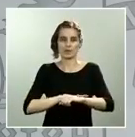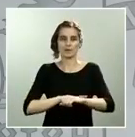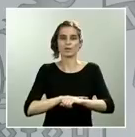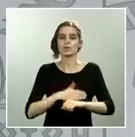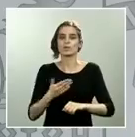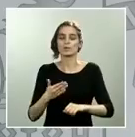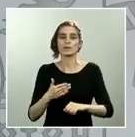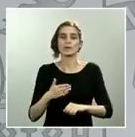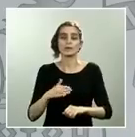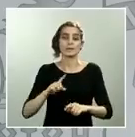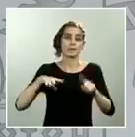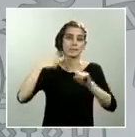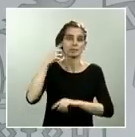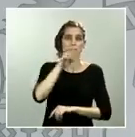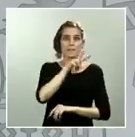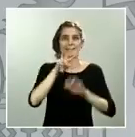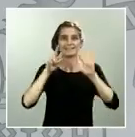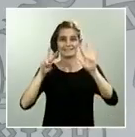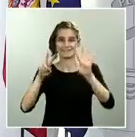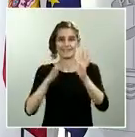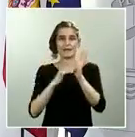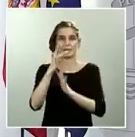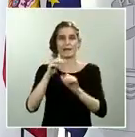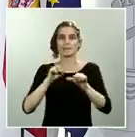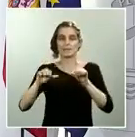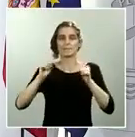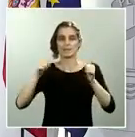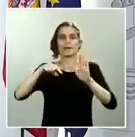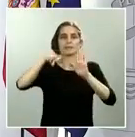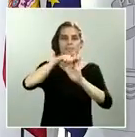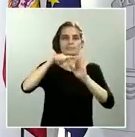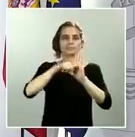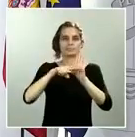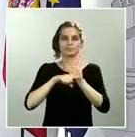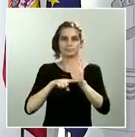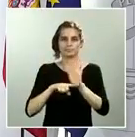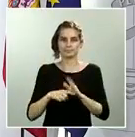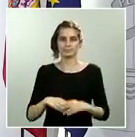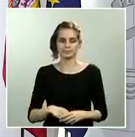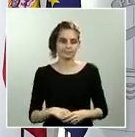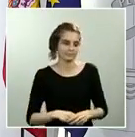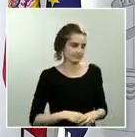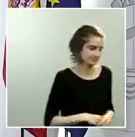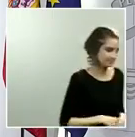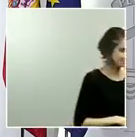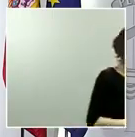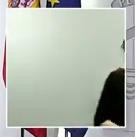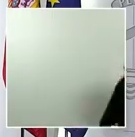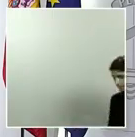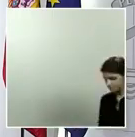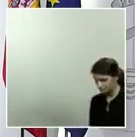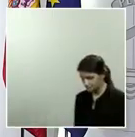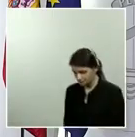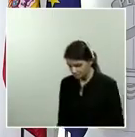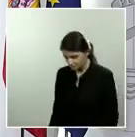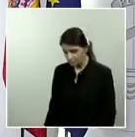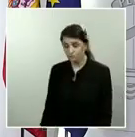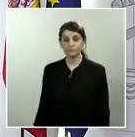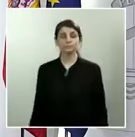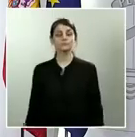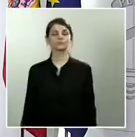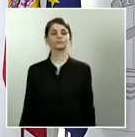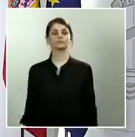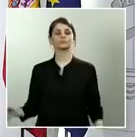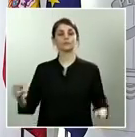27 de abril. La publicación de Información Europea Político interviene ahora. Teníamos